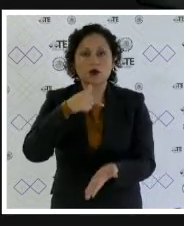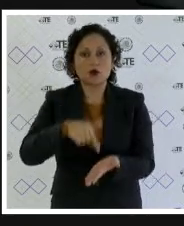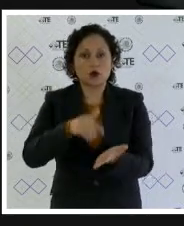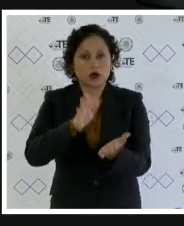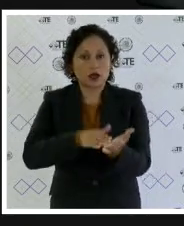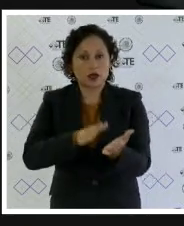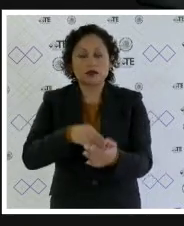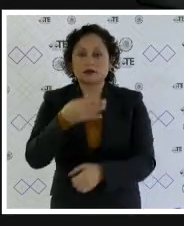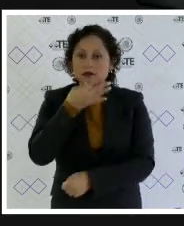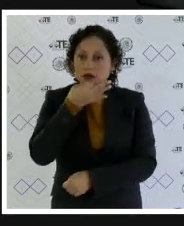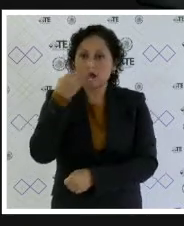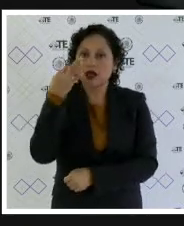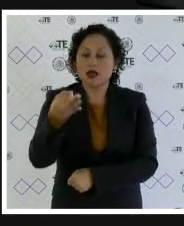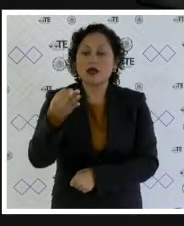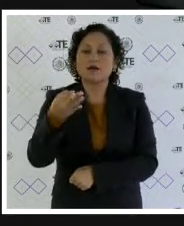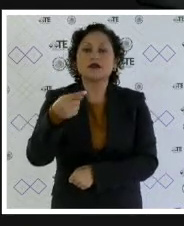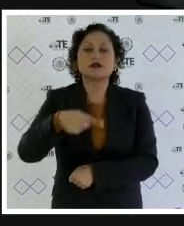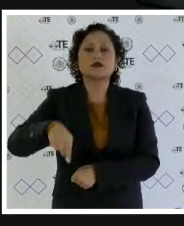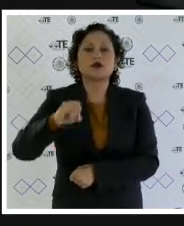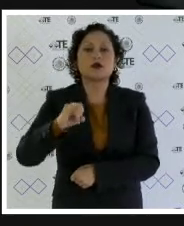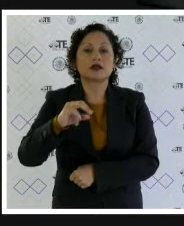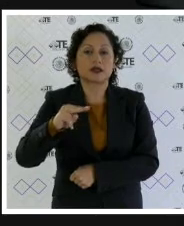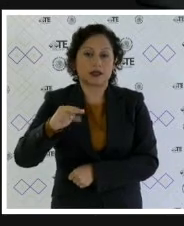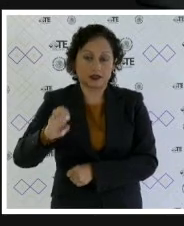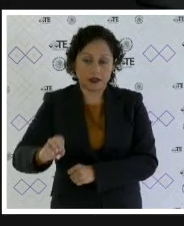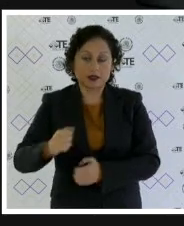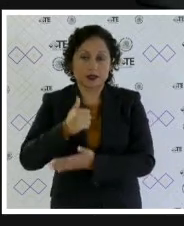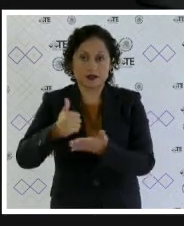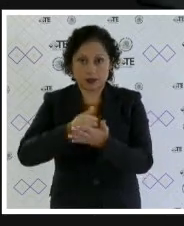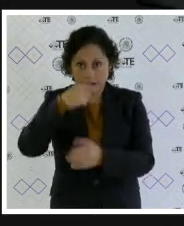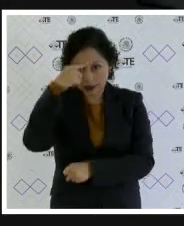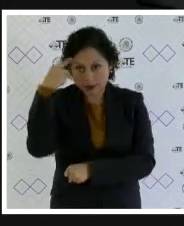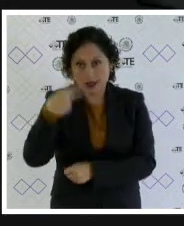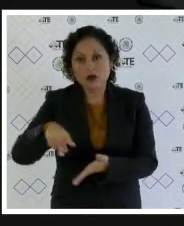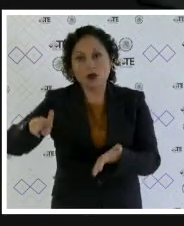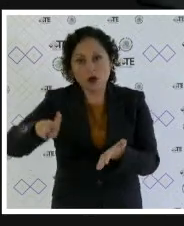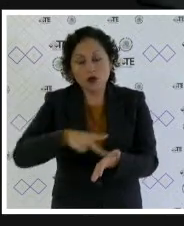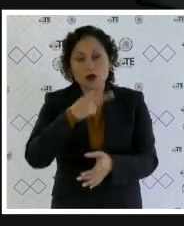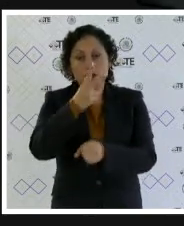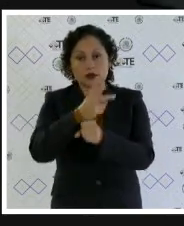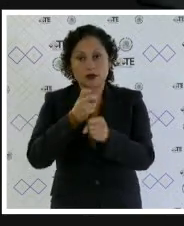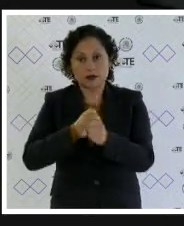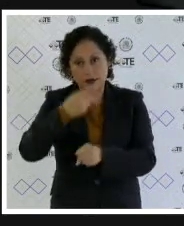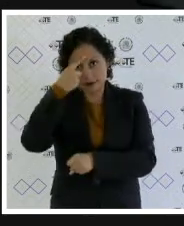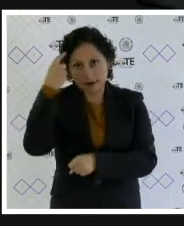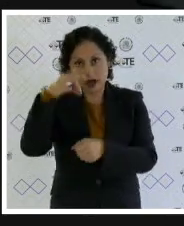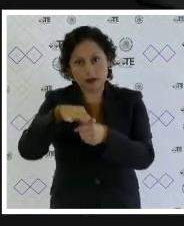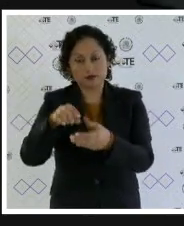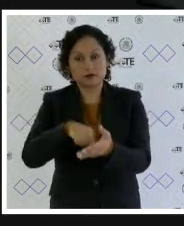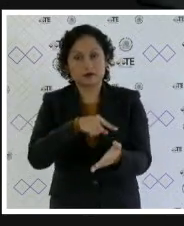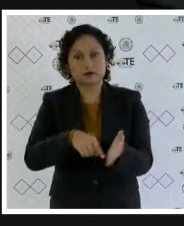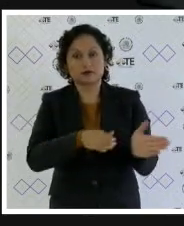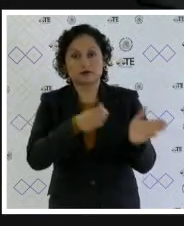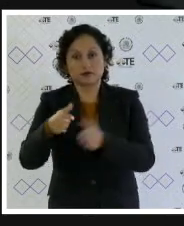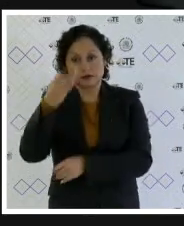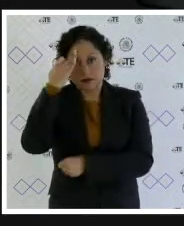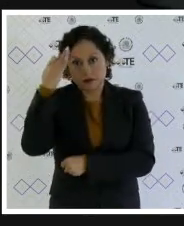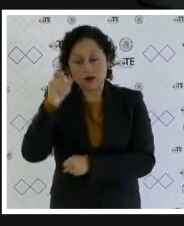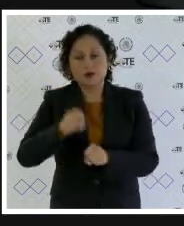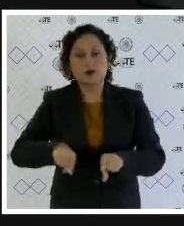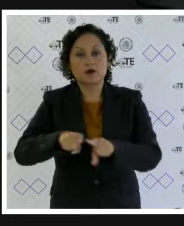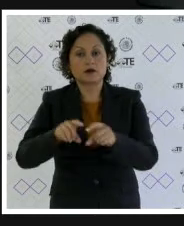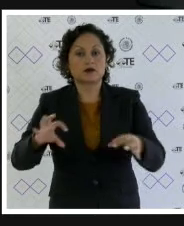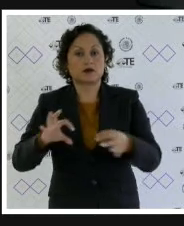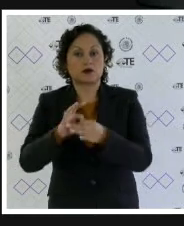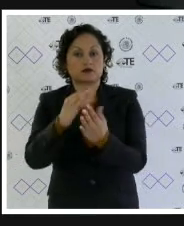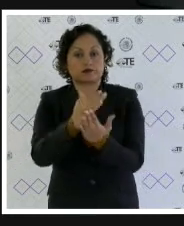instituto electoral convoque una jornada consultiva extraordinaria así como proceder en términos de lo expuesto en la parte considerativa de la